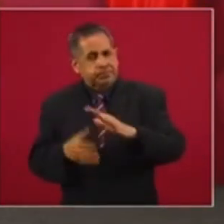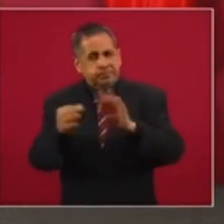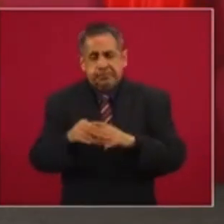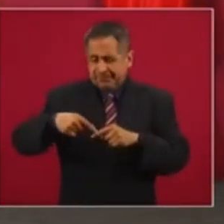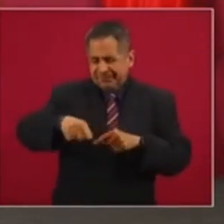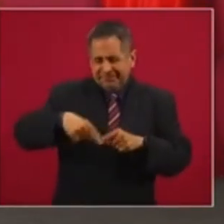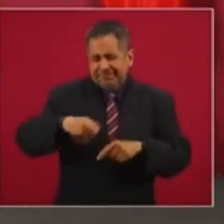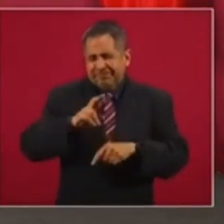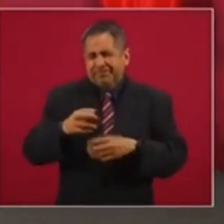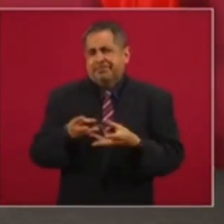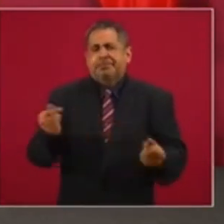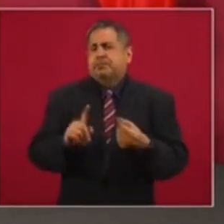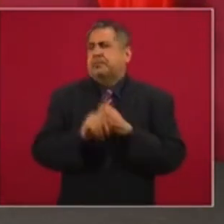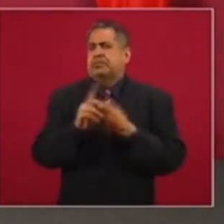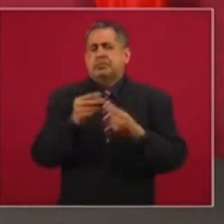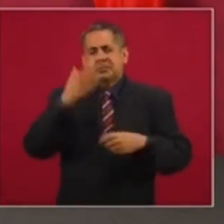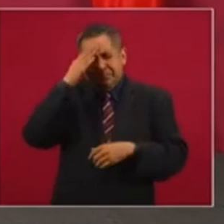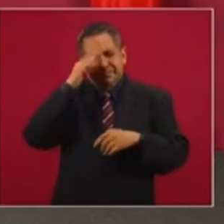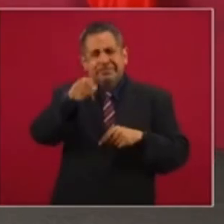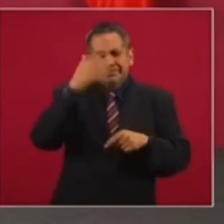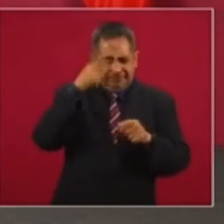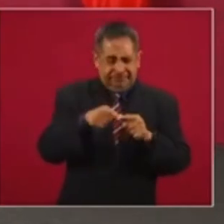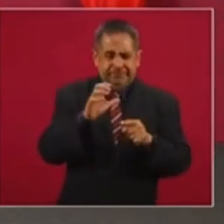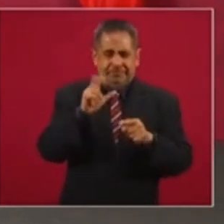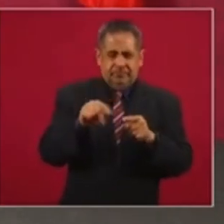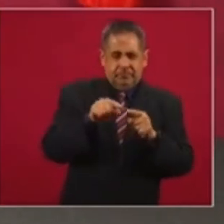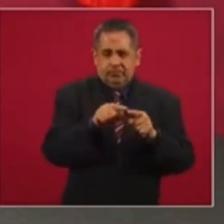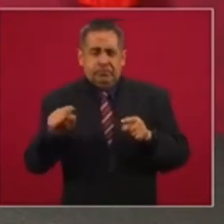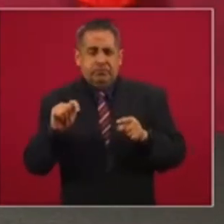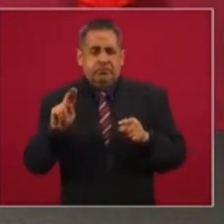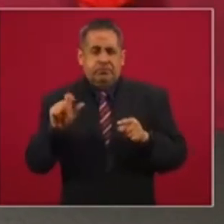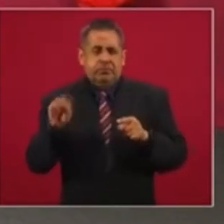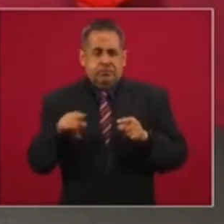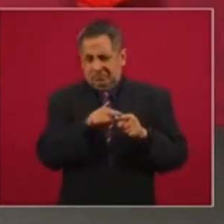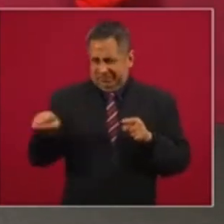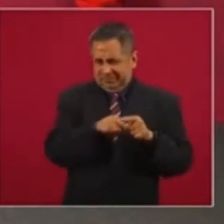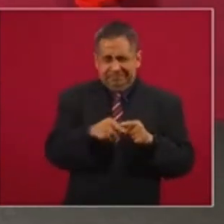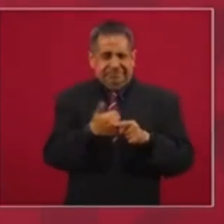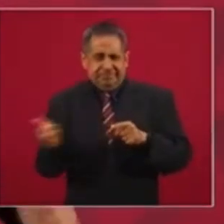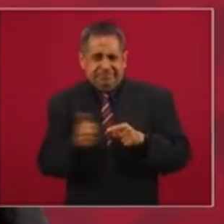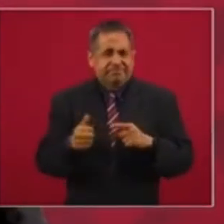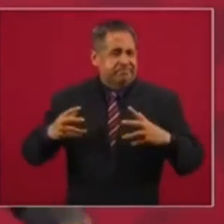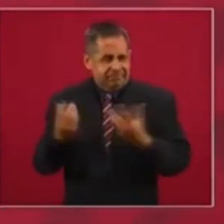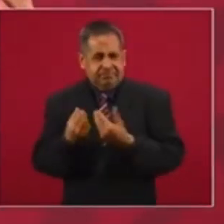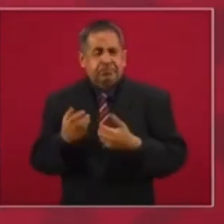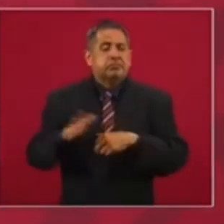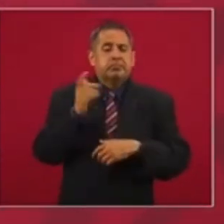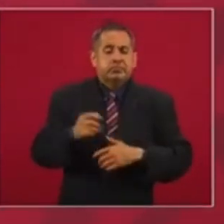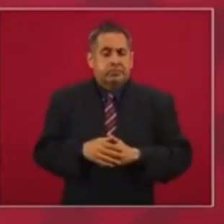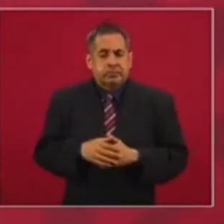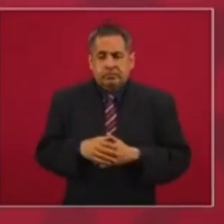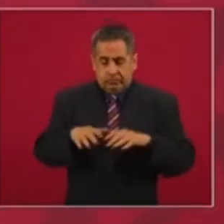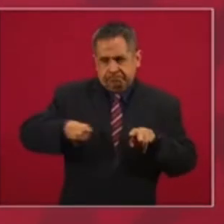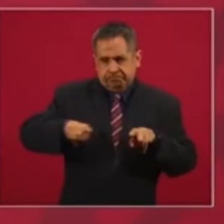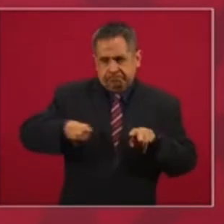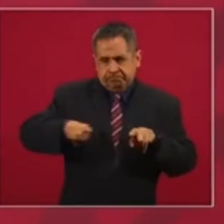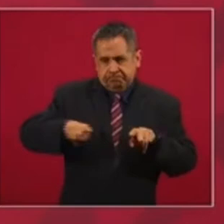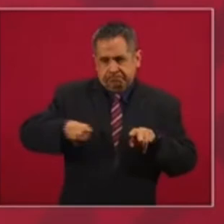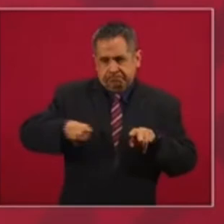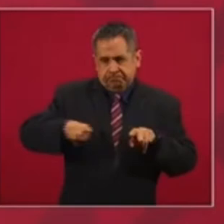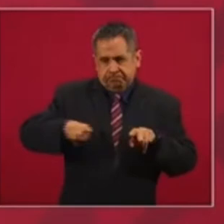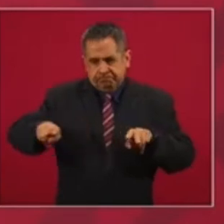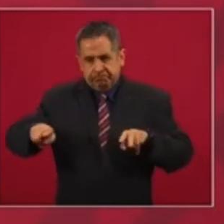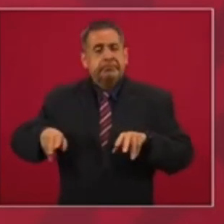estamos por resolver ya lo del tramo Cancún-Tulum, que va a ser integral porque se va a mejorar la